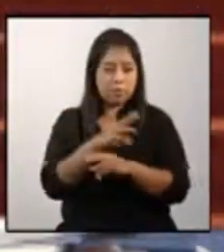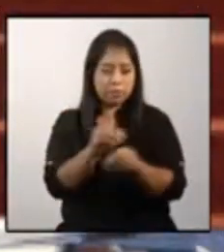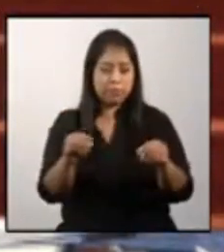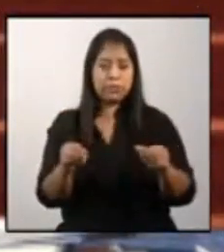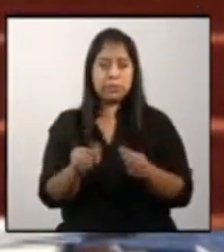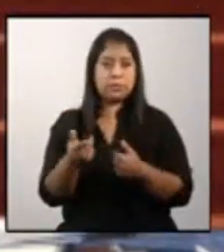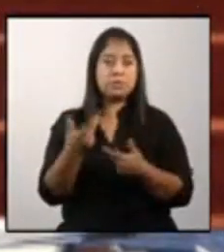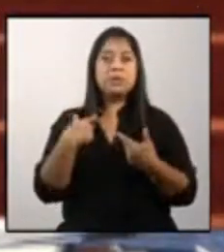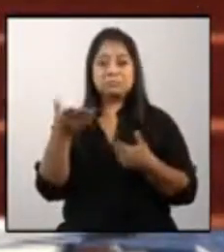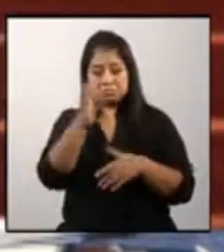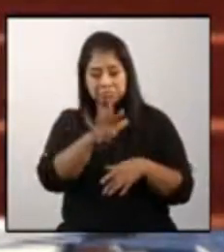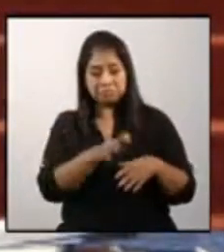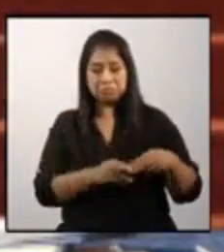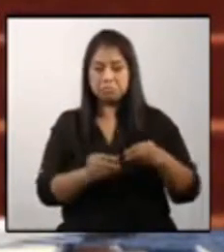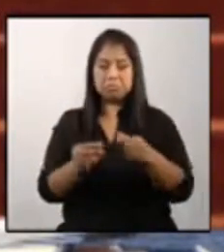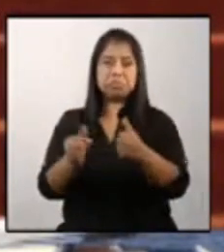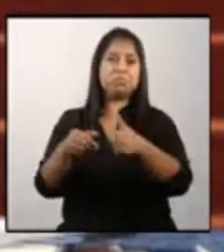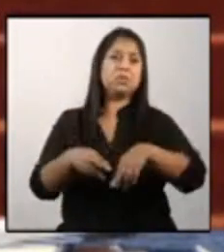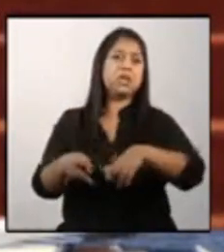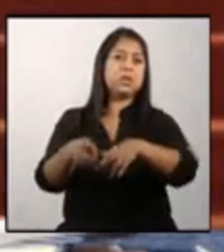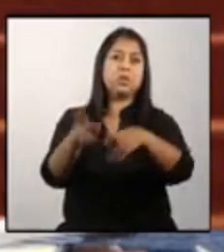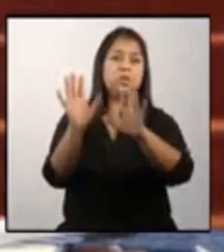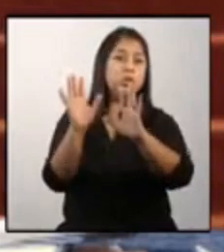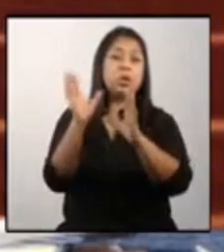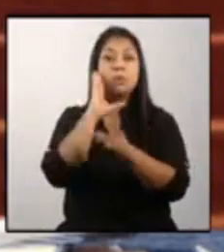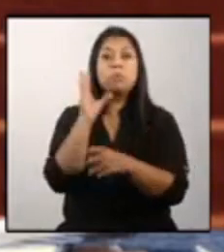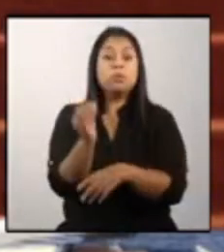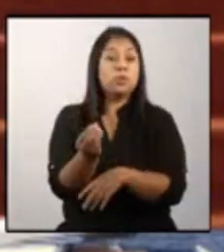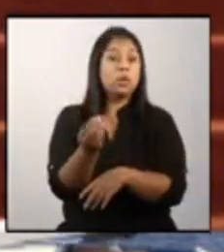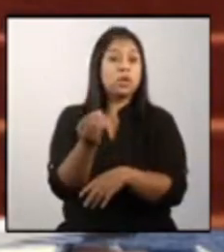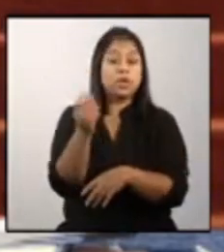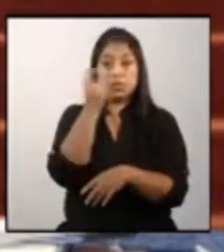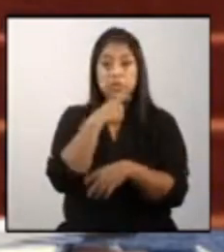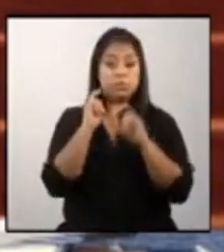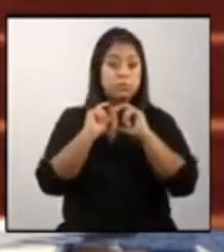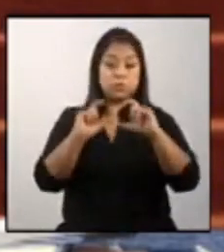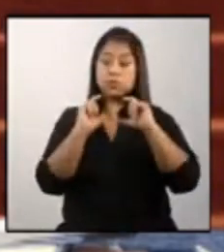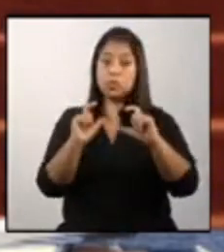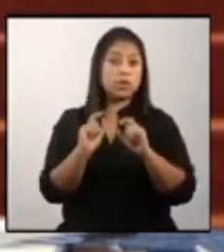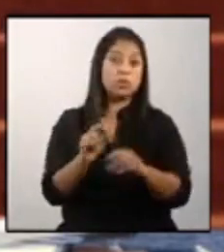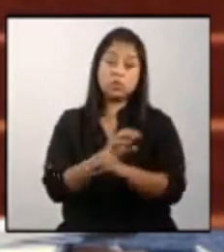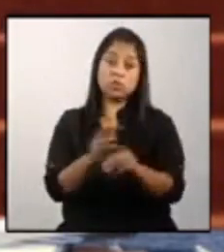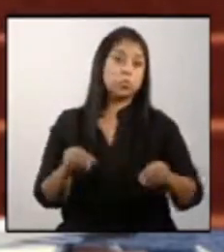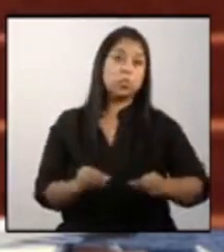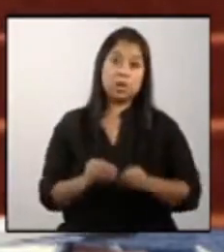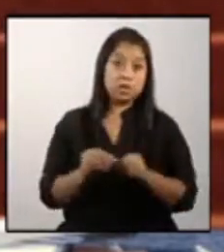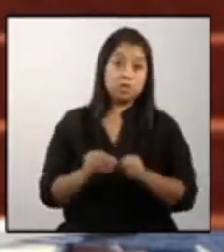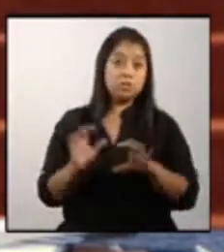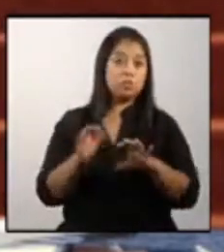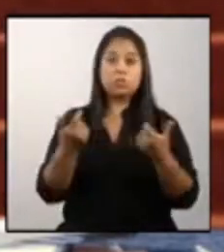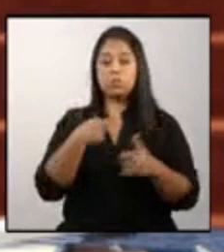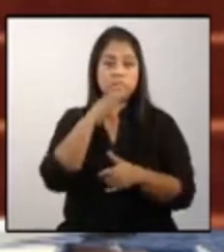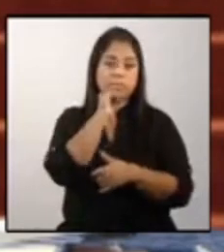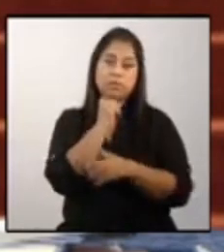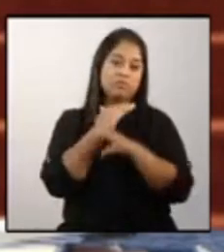en un río, asolvando ríos porque simple y sencillamente no hemos tenido la capacidad incluso de